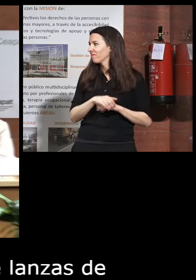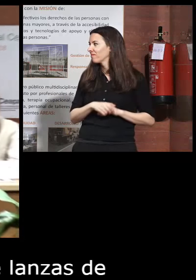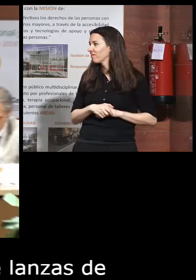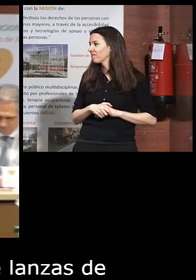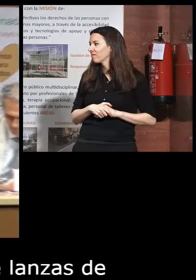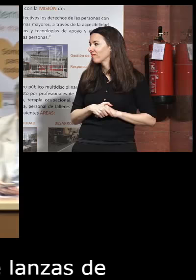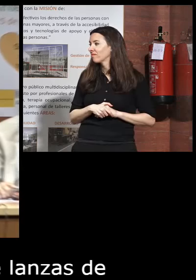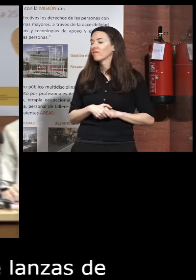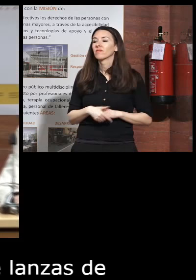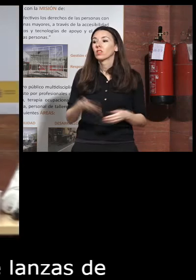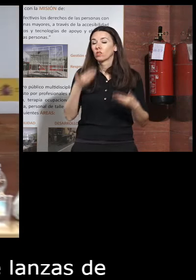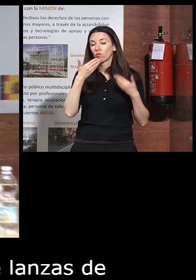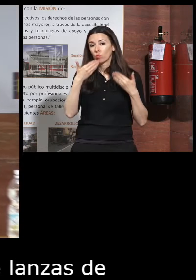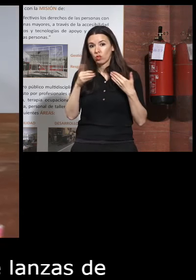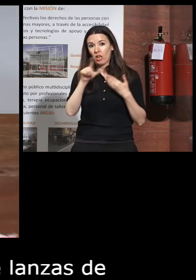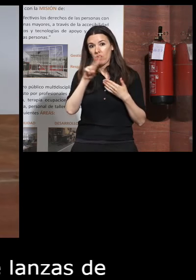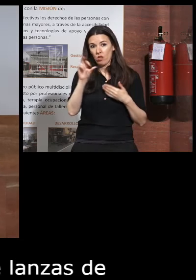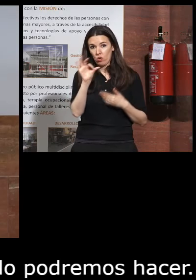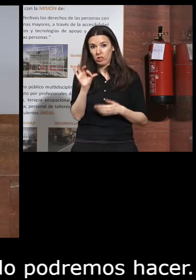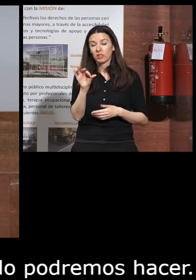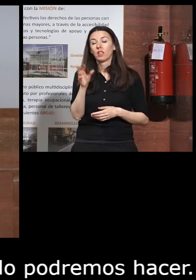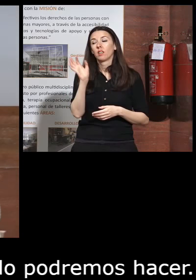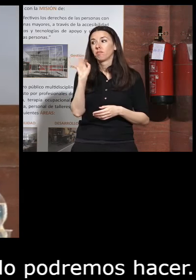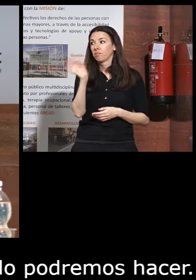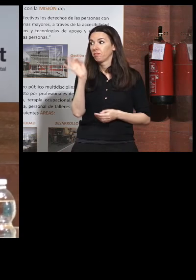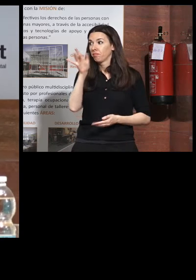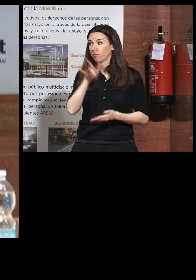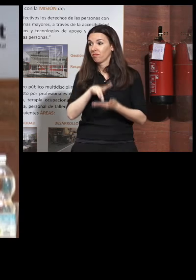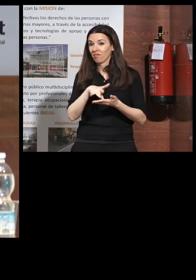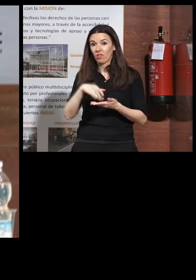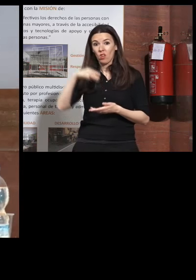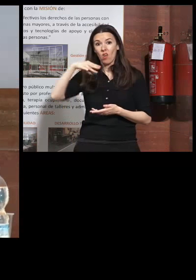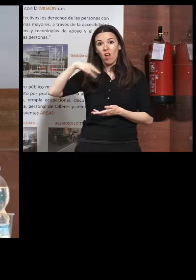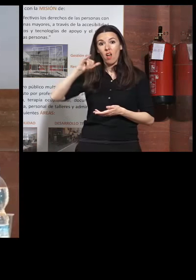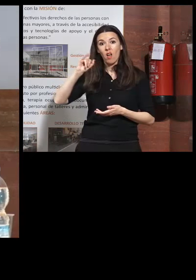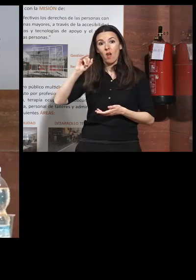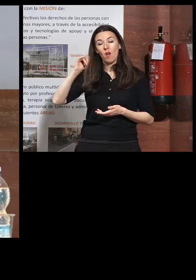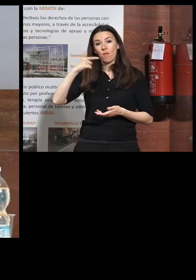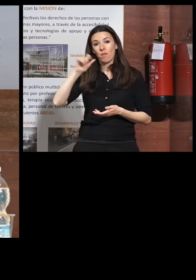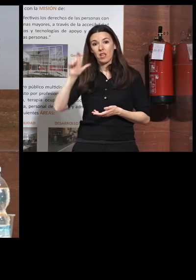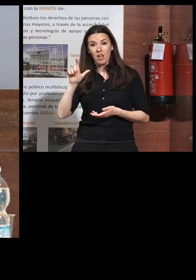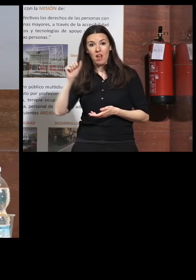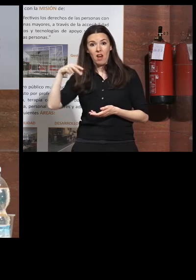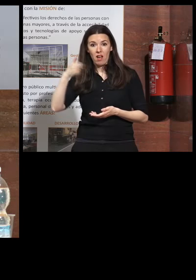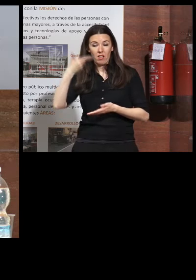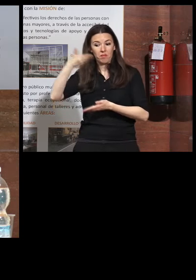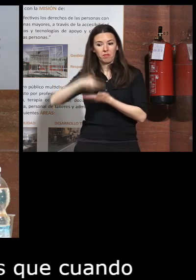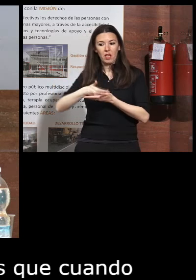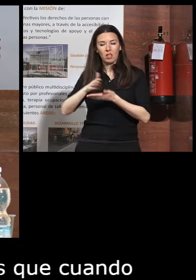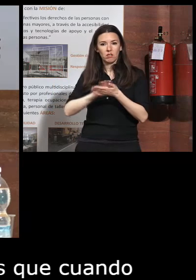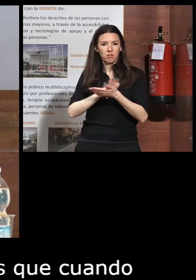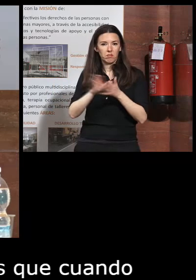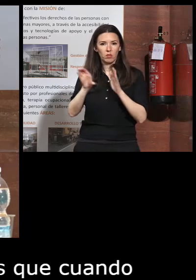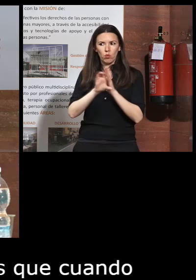muchas gracias Luis la verdad que cuando Miguel Ángel me propuso esto y después de escuchar así los